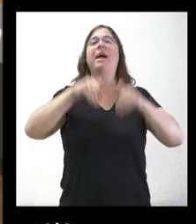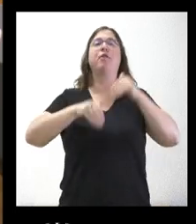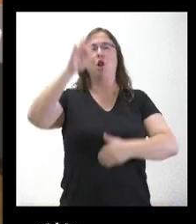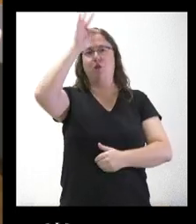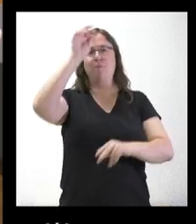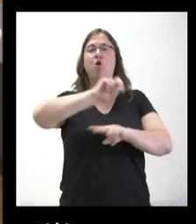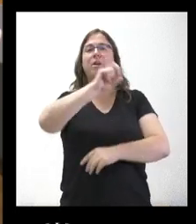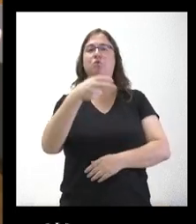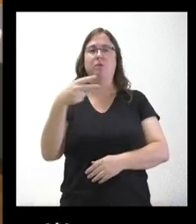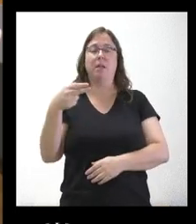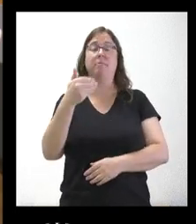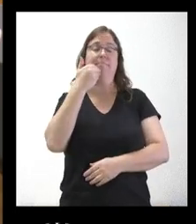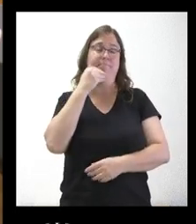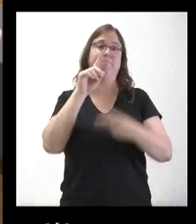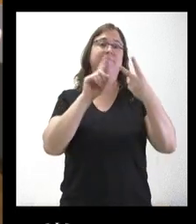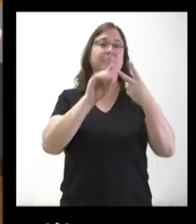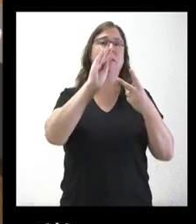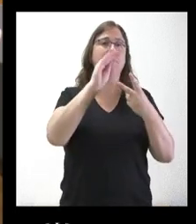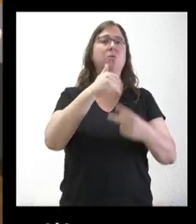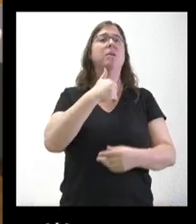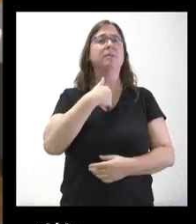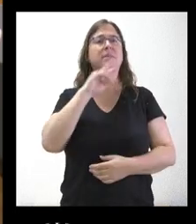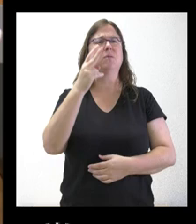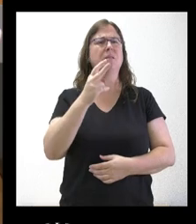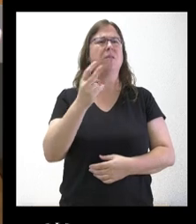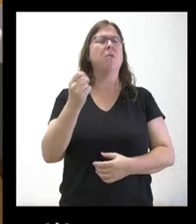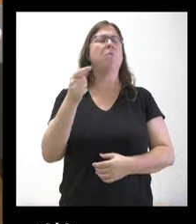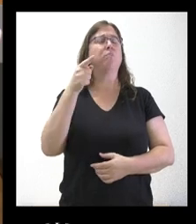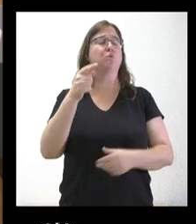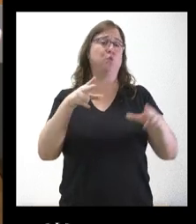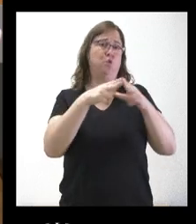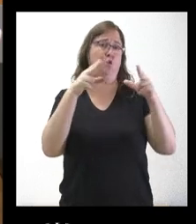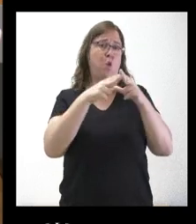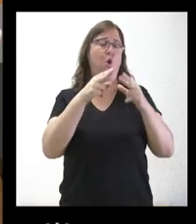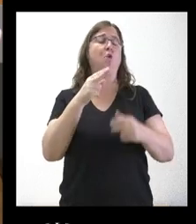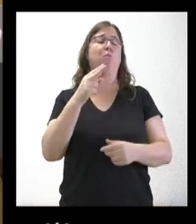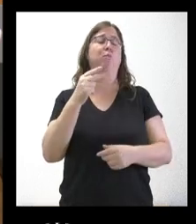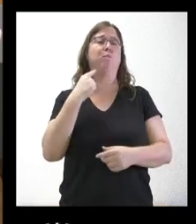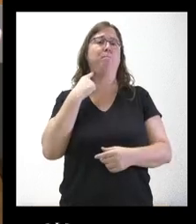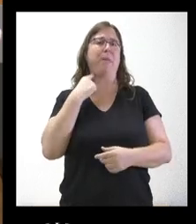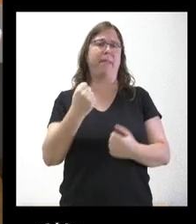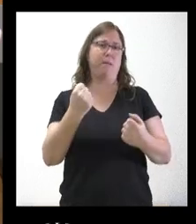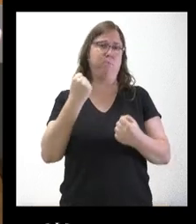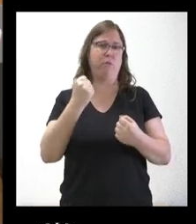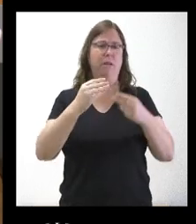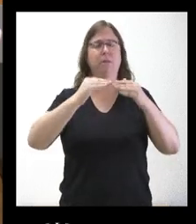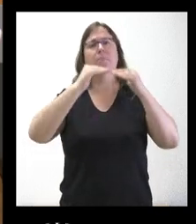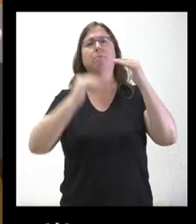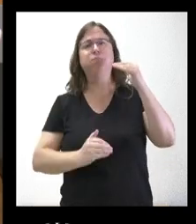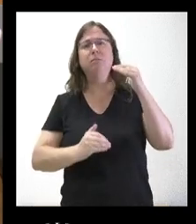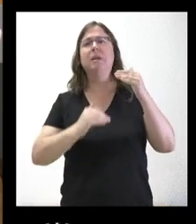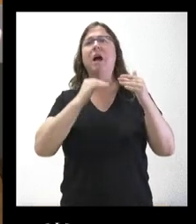lado, quería preguntar si, a raíz de este resultado, el PP va a hacer valer esa pérdida de poder de su socio de Gobierno aquí en la comunidad, mediante siendo más inflexibles con